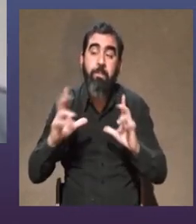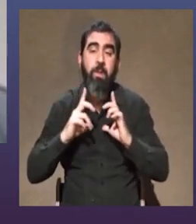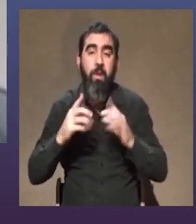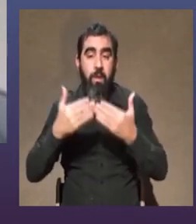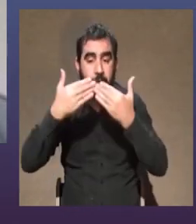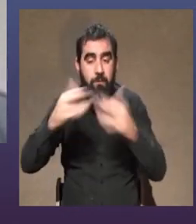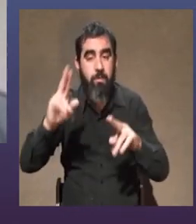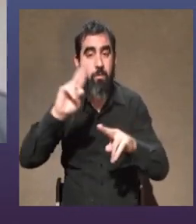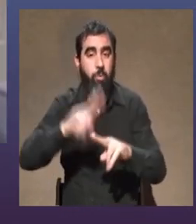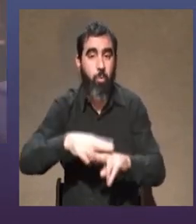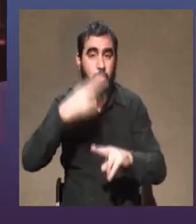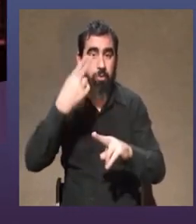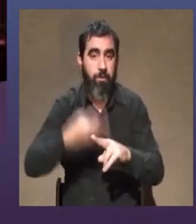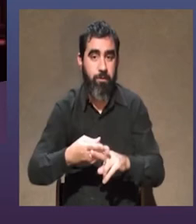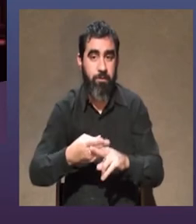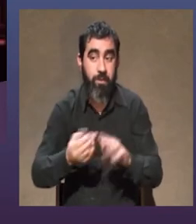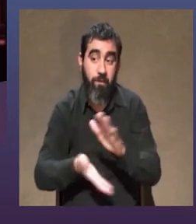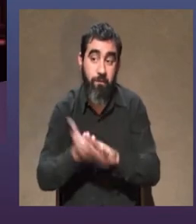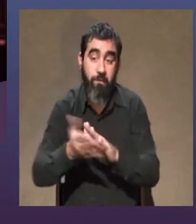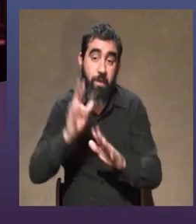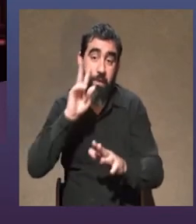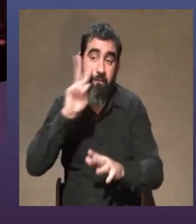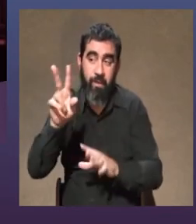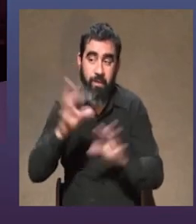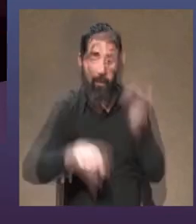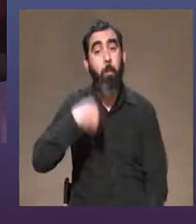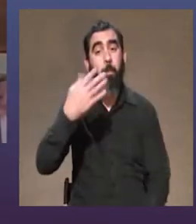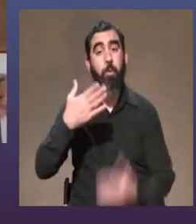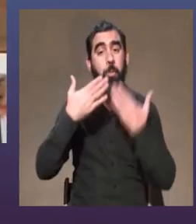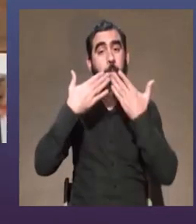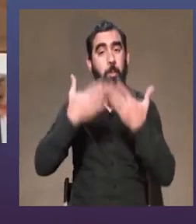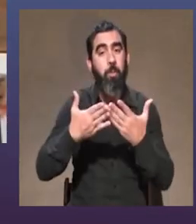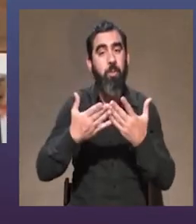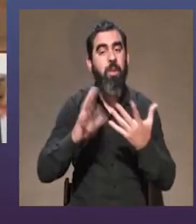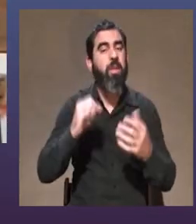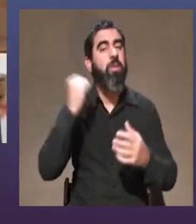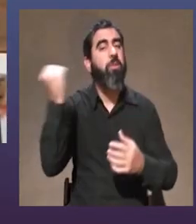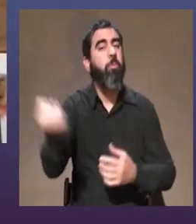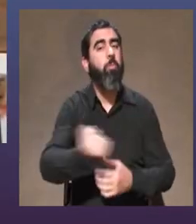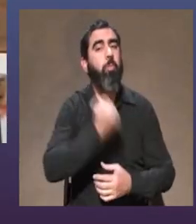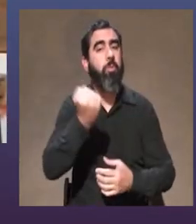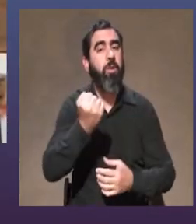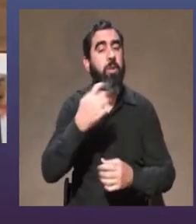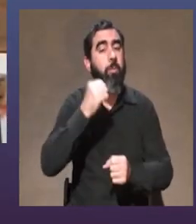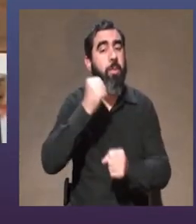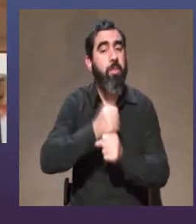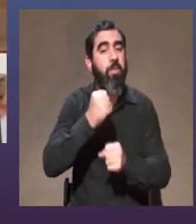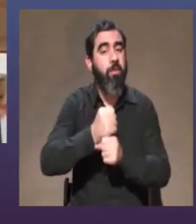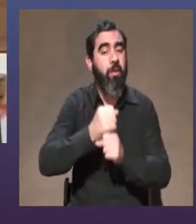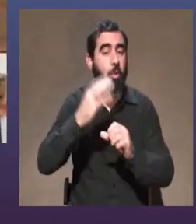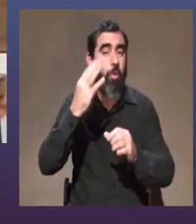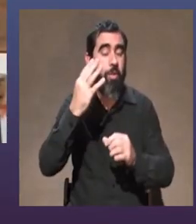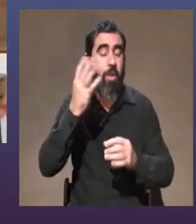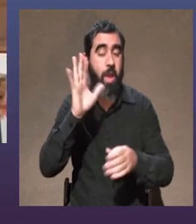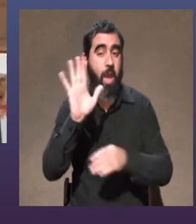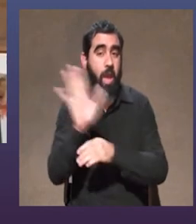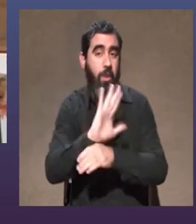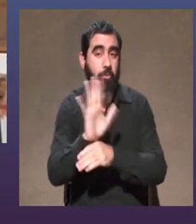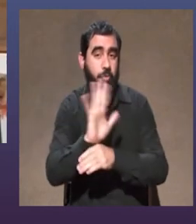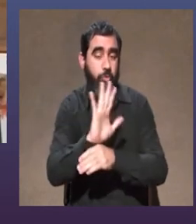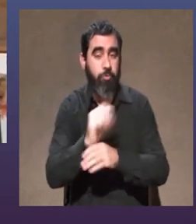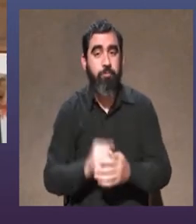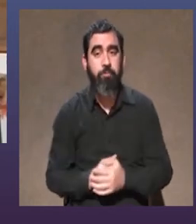apertura y de ir a ver teatro por supuesto próxima pregunta ¿qué es importante para el trabajo del actor?